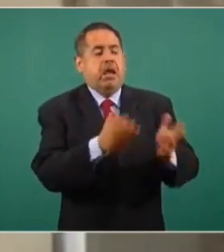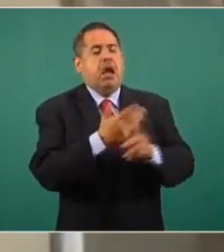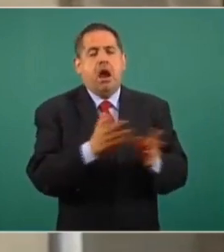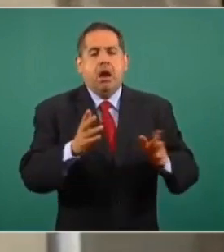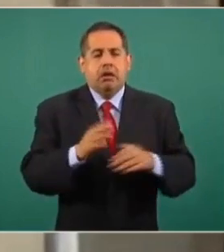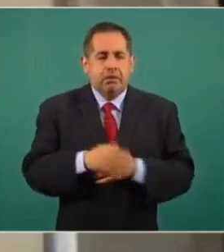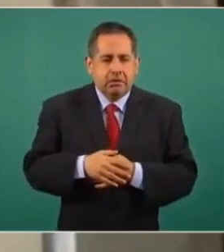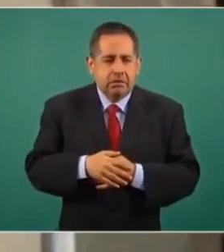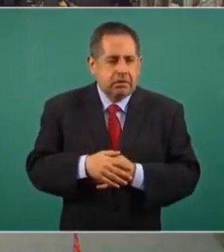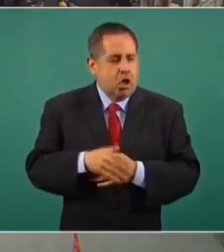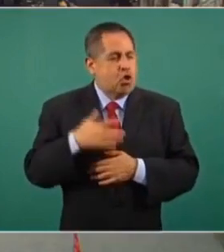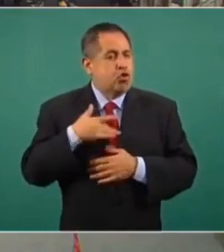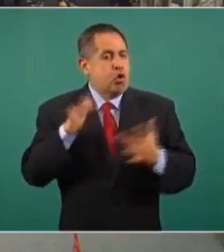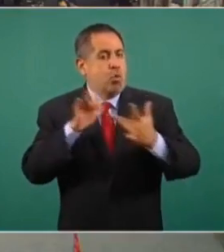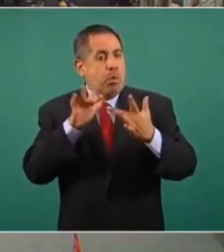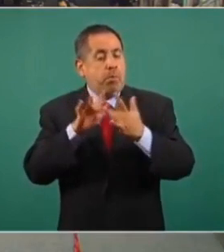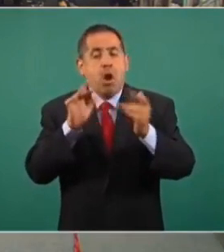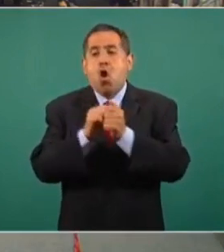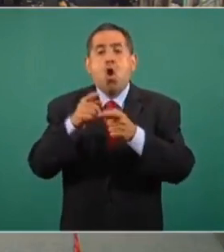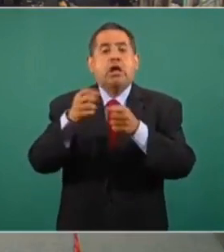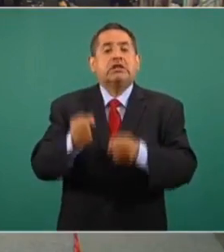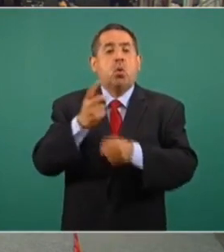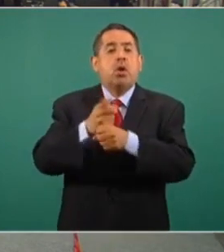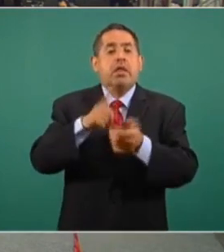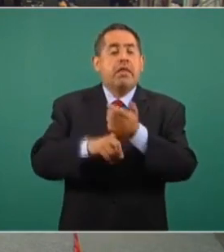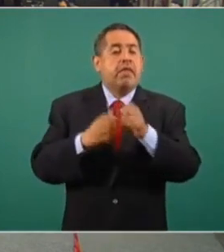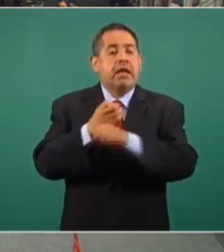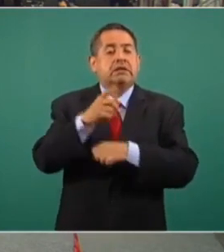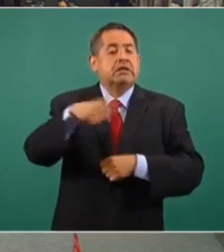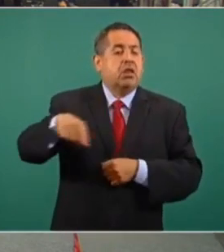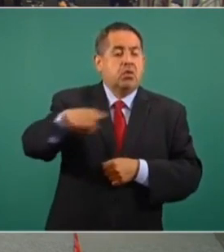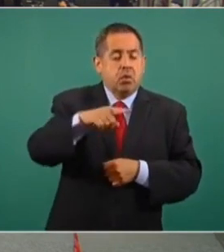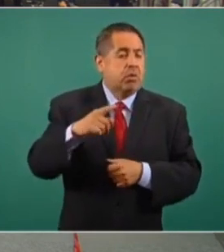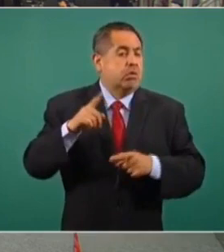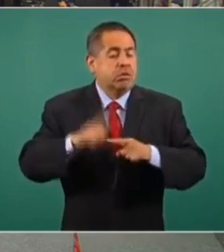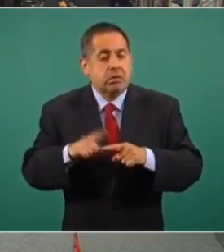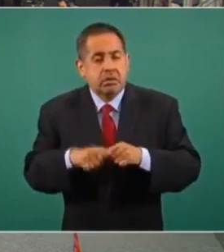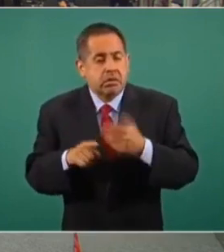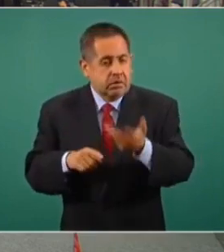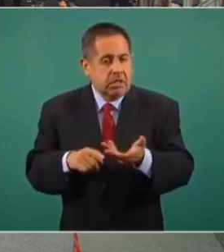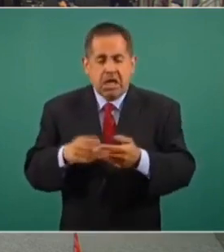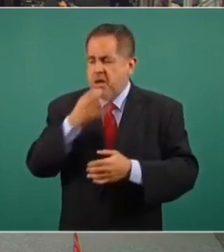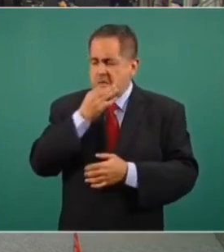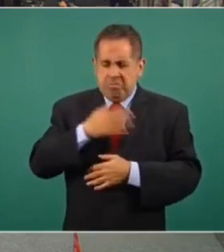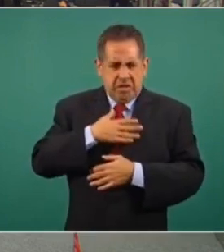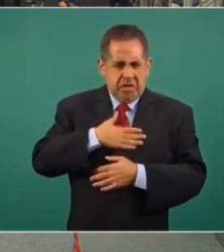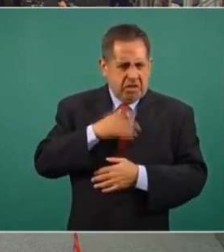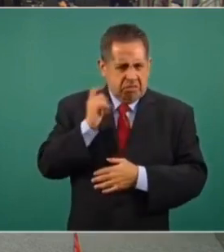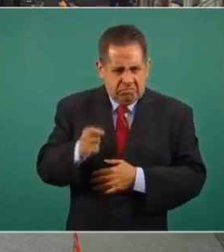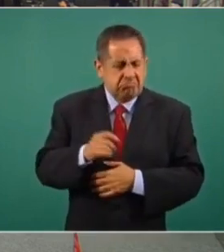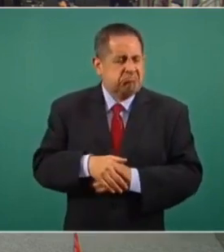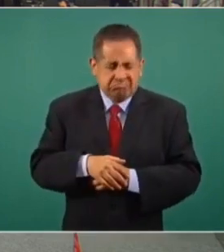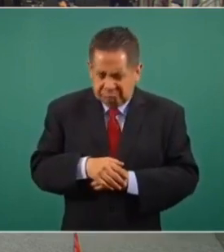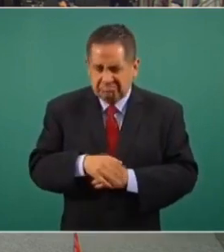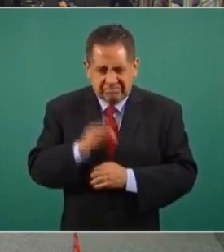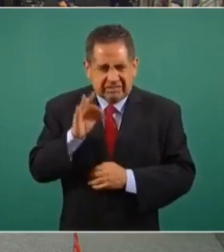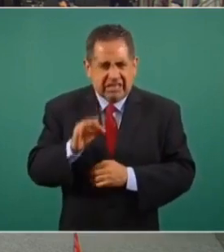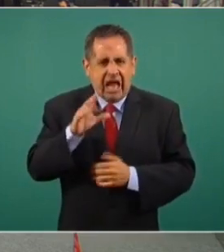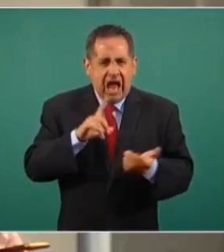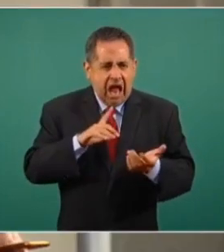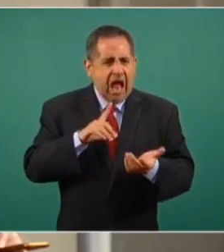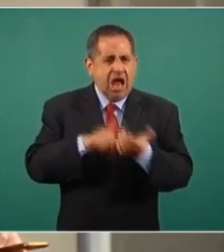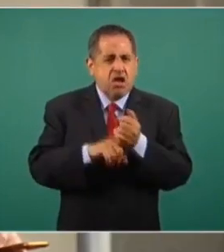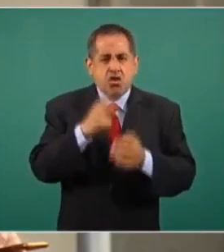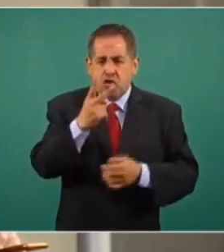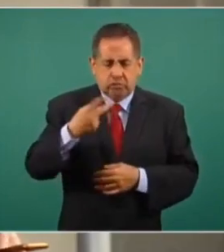camino contactamos con seguridad pública del Estado y quien me aseguró que sí, en efecto, hay dos